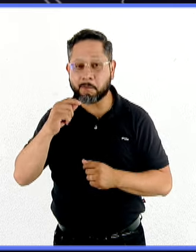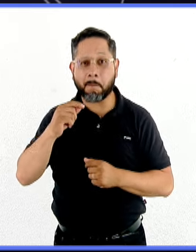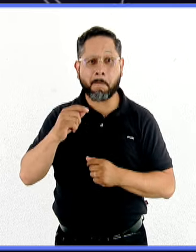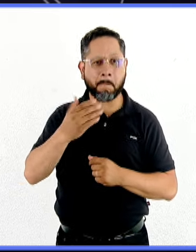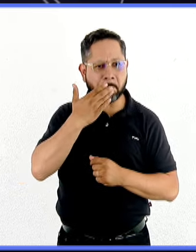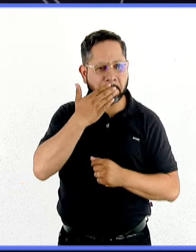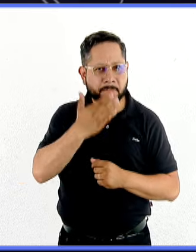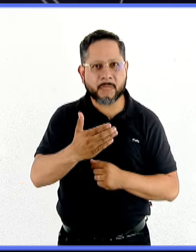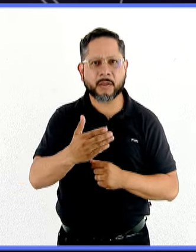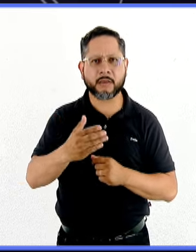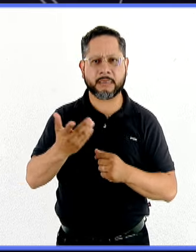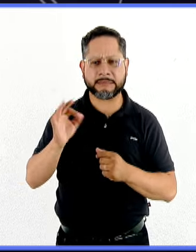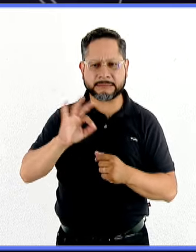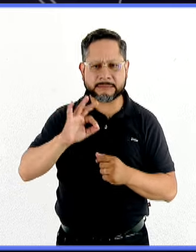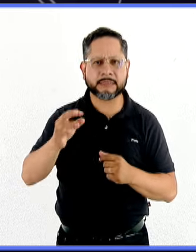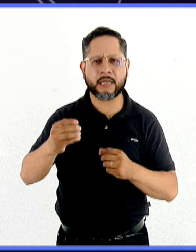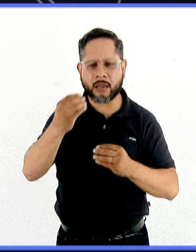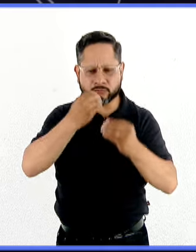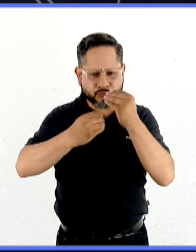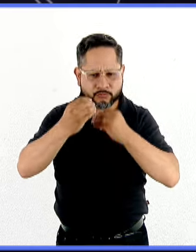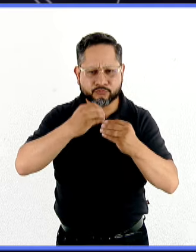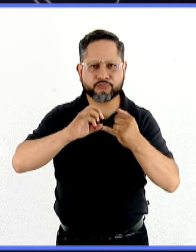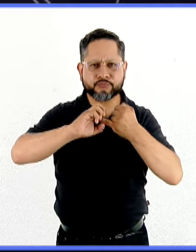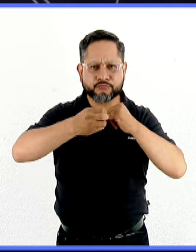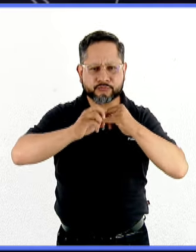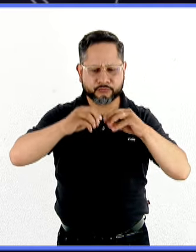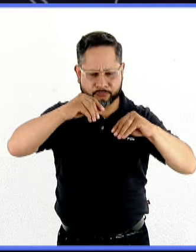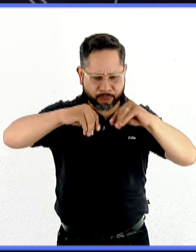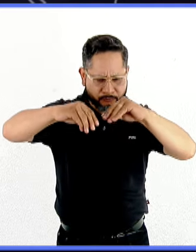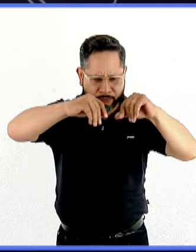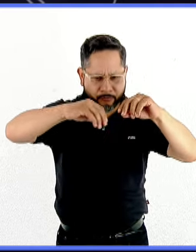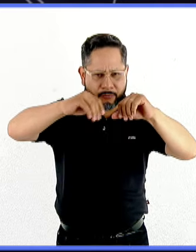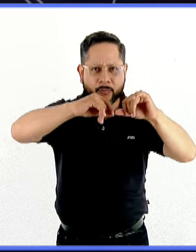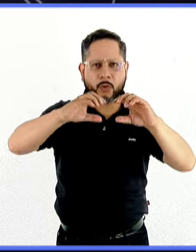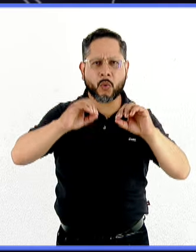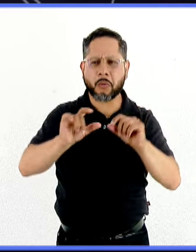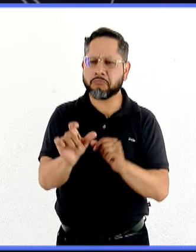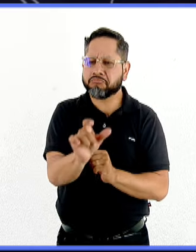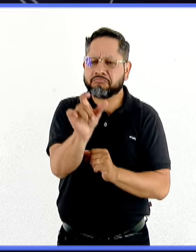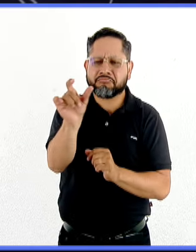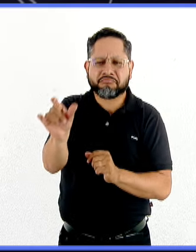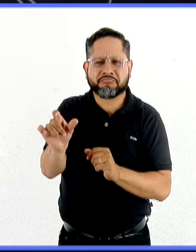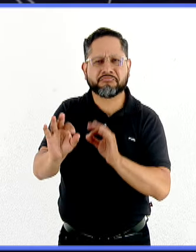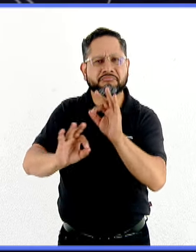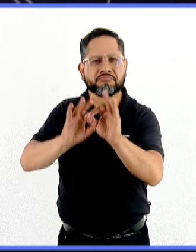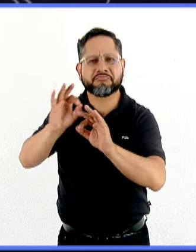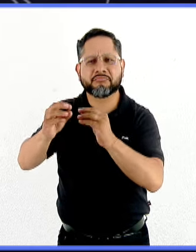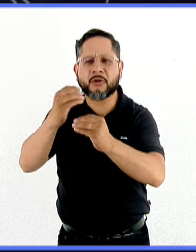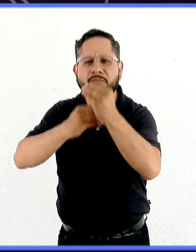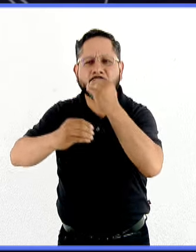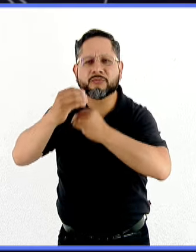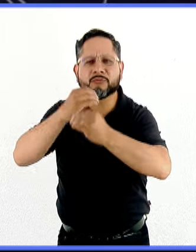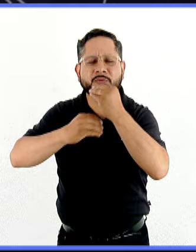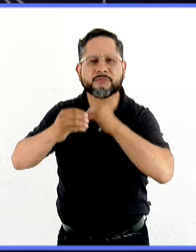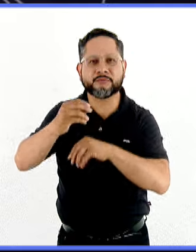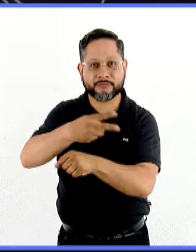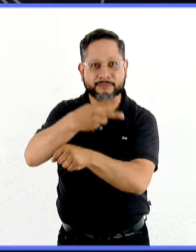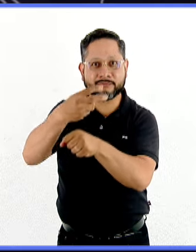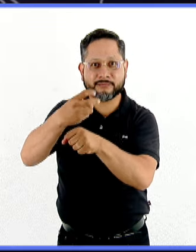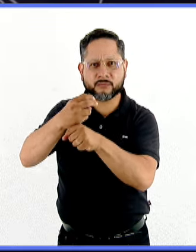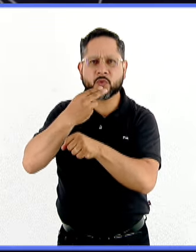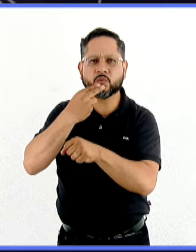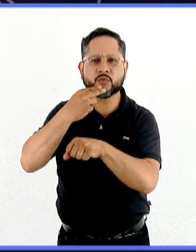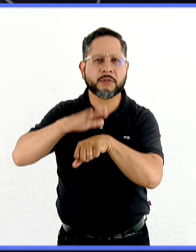condimento, hortaliza, especia o incluso un elemento de decoración. Como condimento, es el segundo más